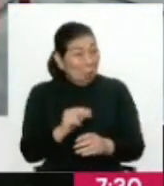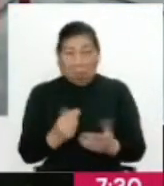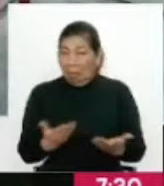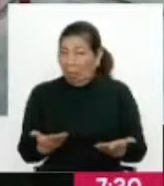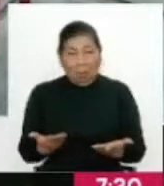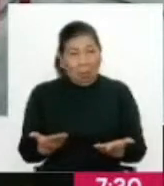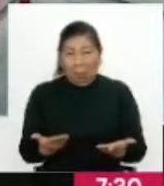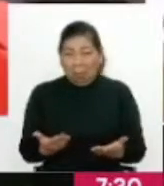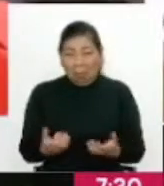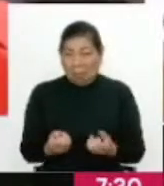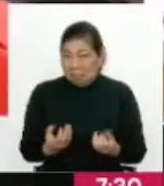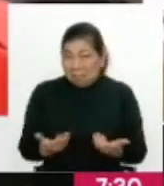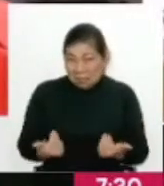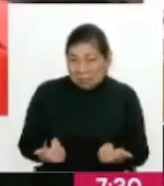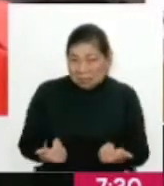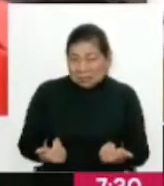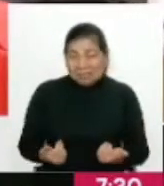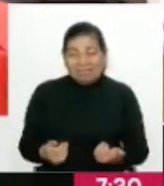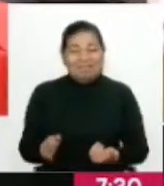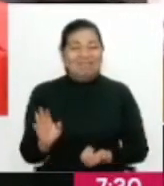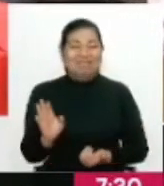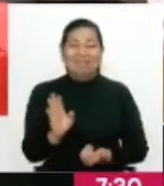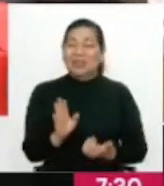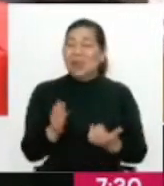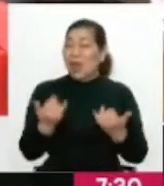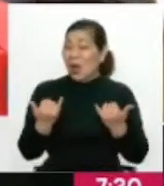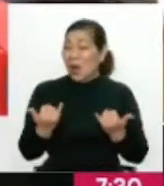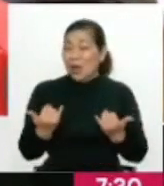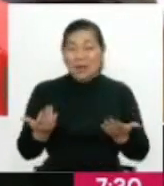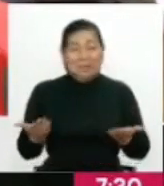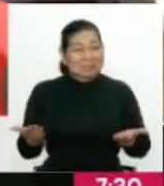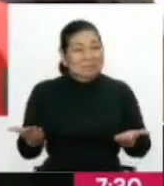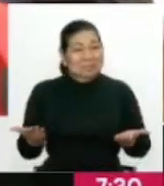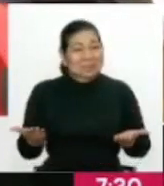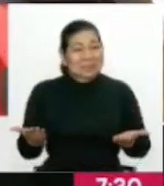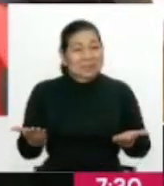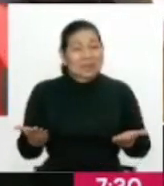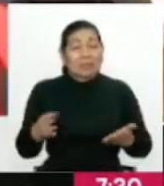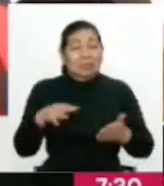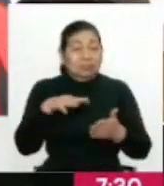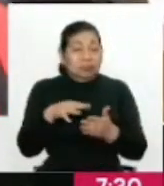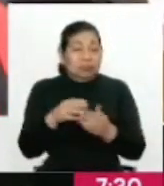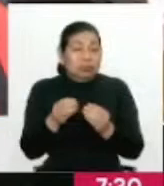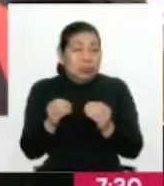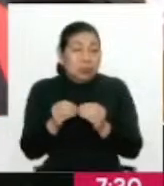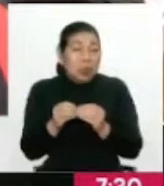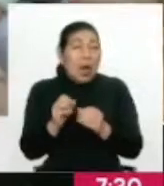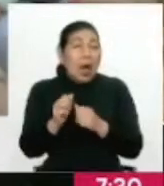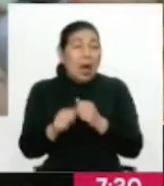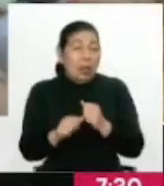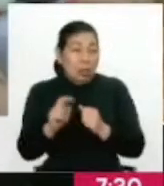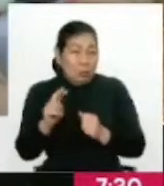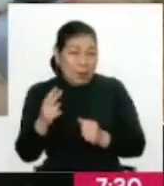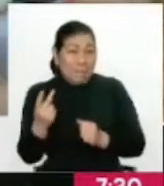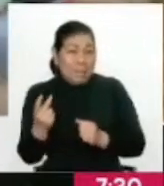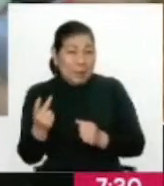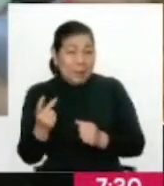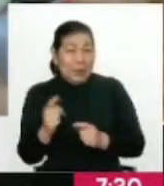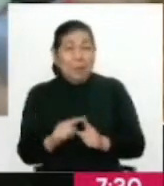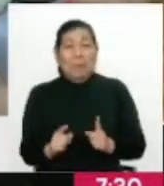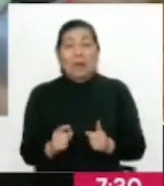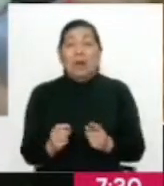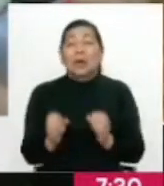serviría mucho. No, en este momento, ya eso lo decía un estudio finales del 2021, un estudio americano,